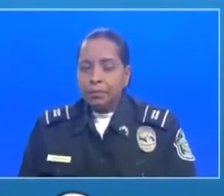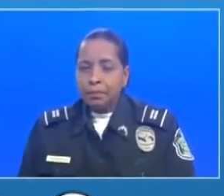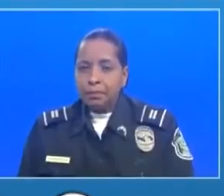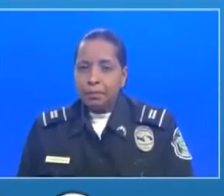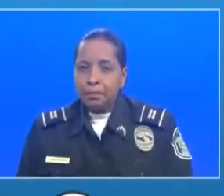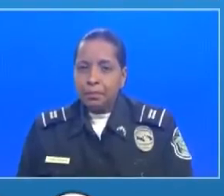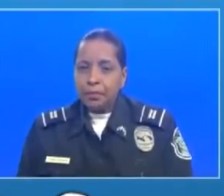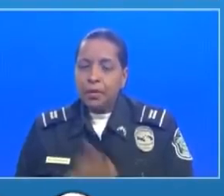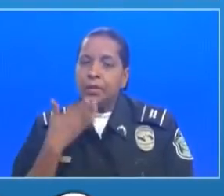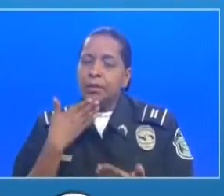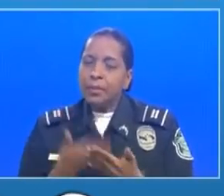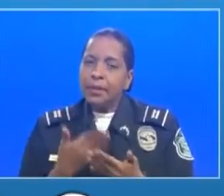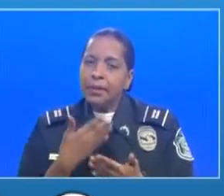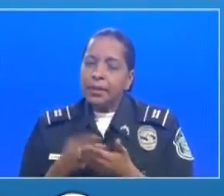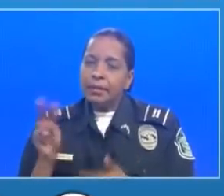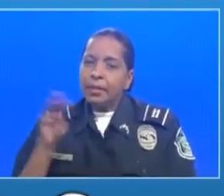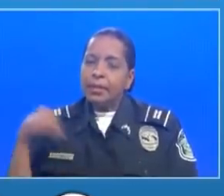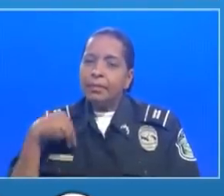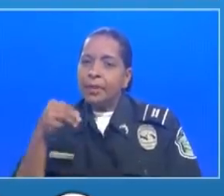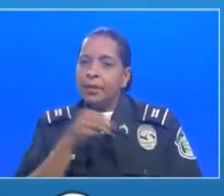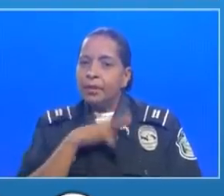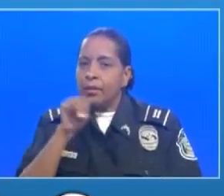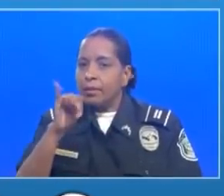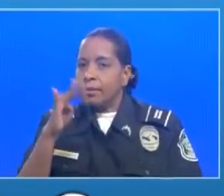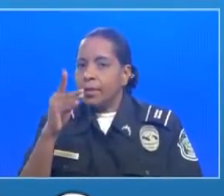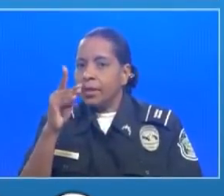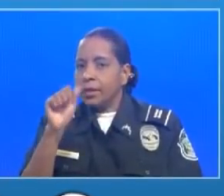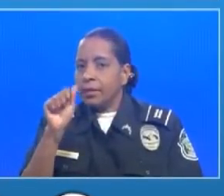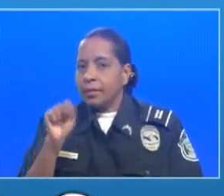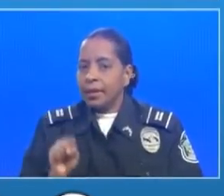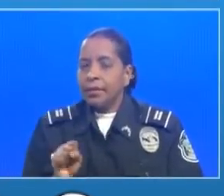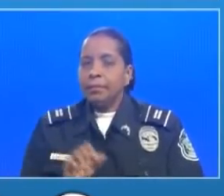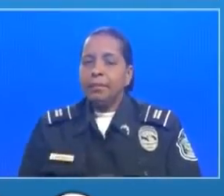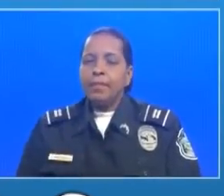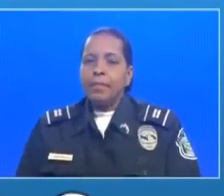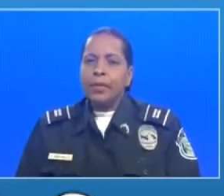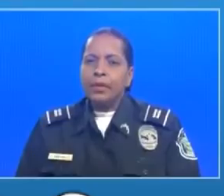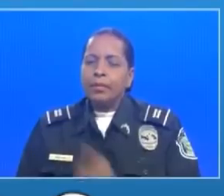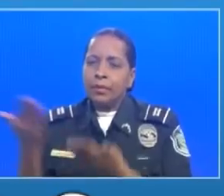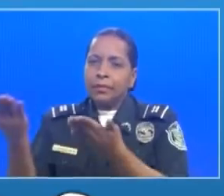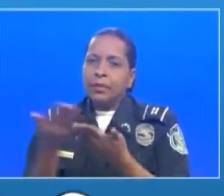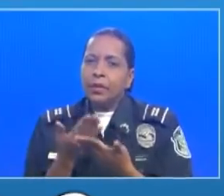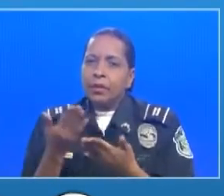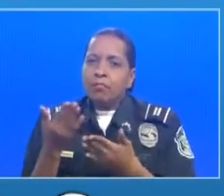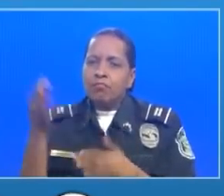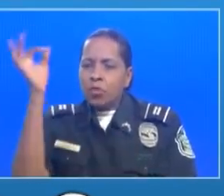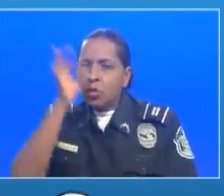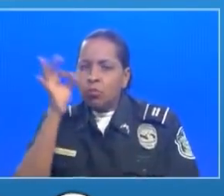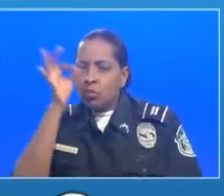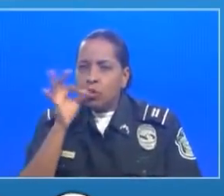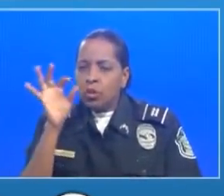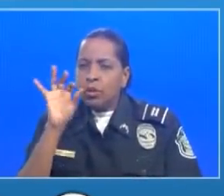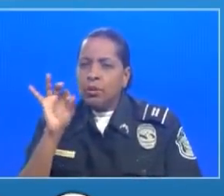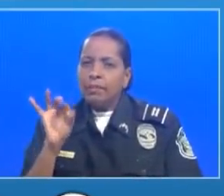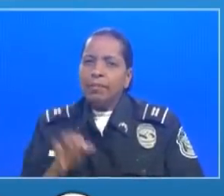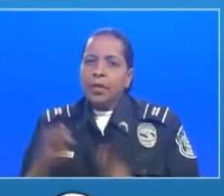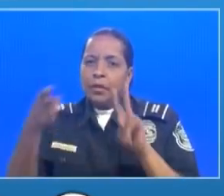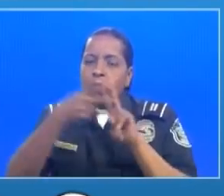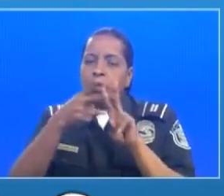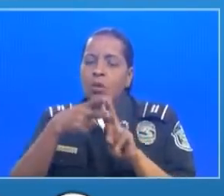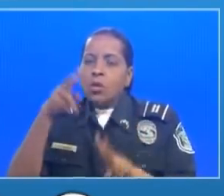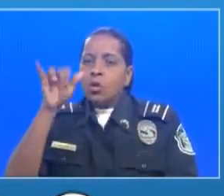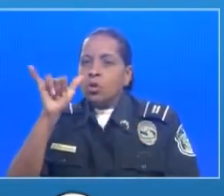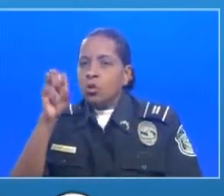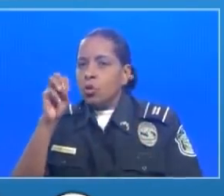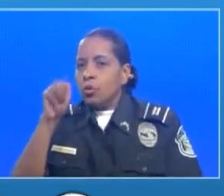muchísimas gracias ministro ahora continuamos con las preguntas que nos hacen llegar los usuarios de twitter a través del hashtag yo me